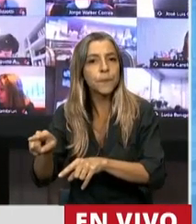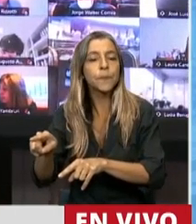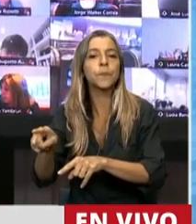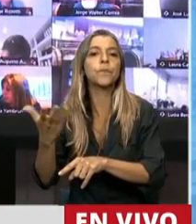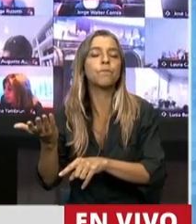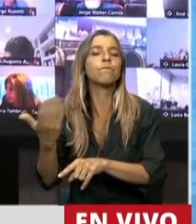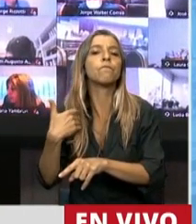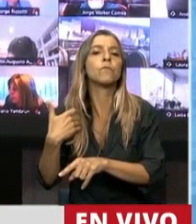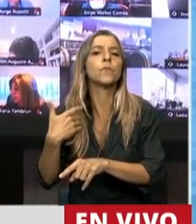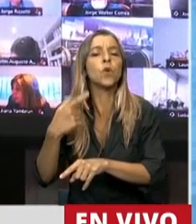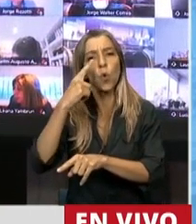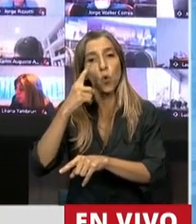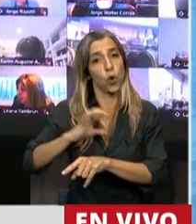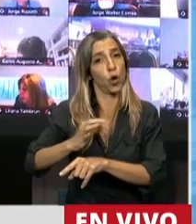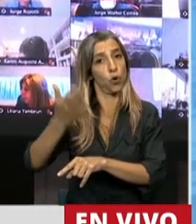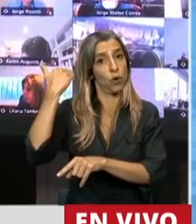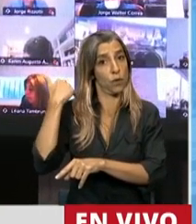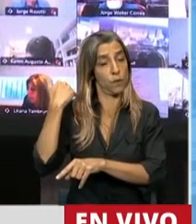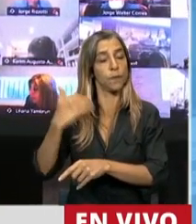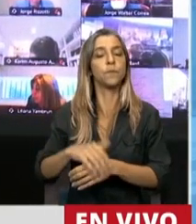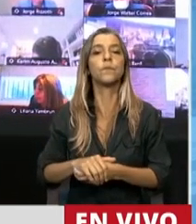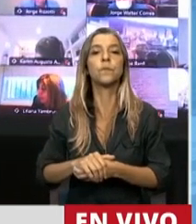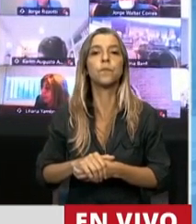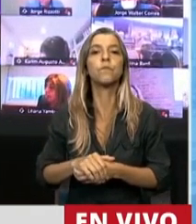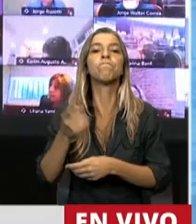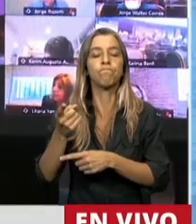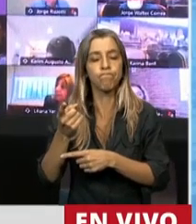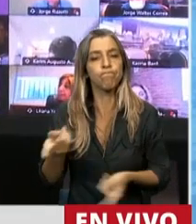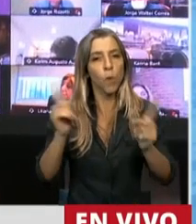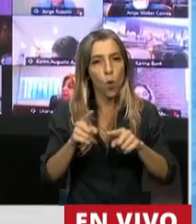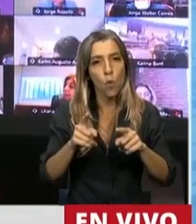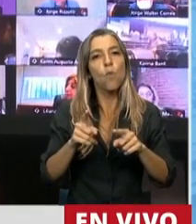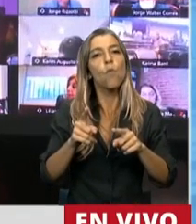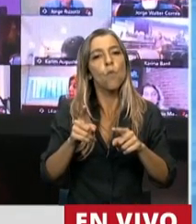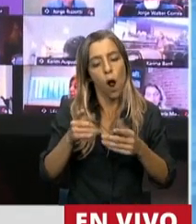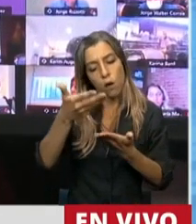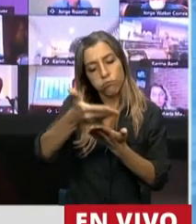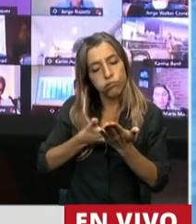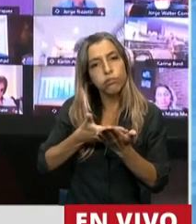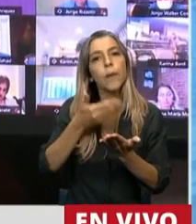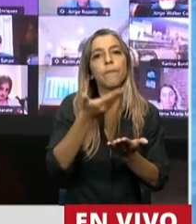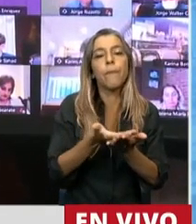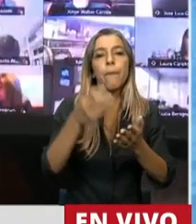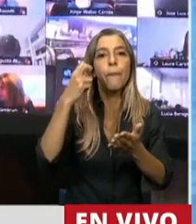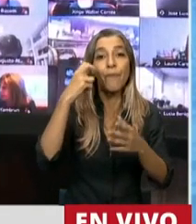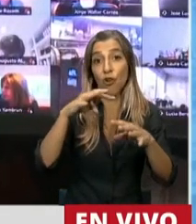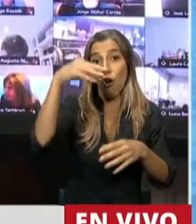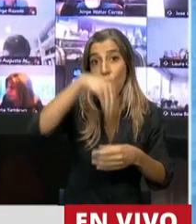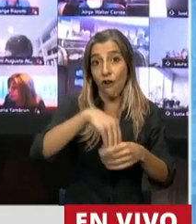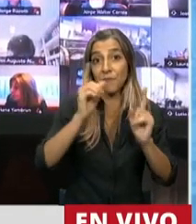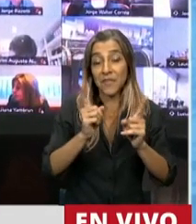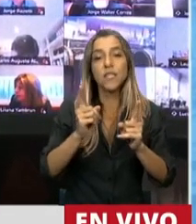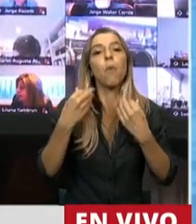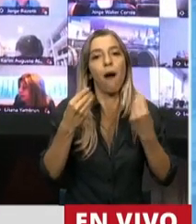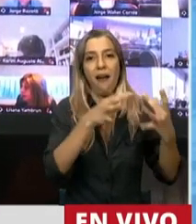trata y en junio del año pasado remite a esta Cámara para la aprobación definitiva de esto que estamos